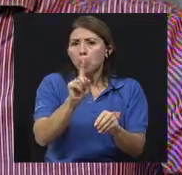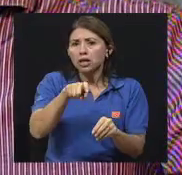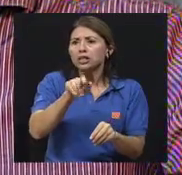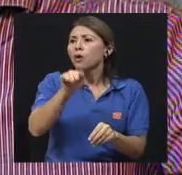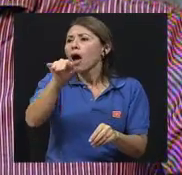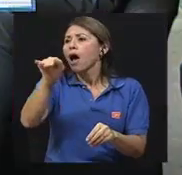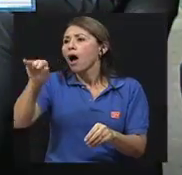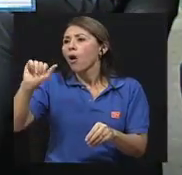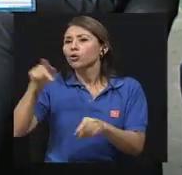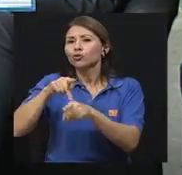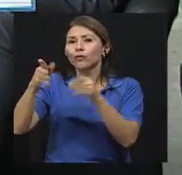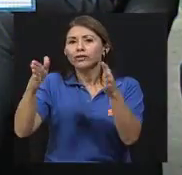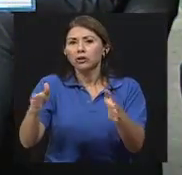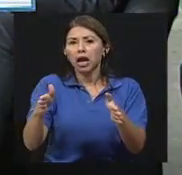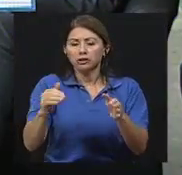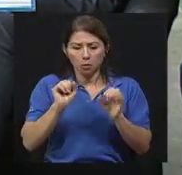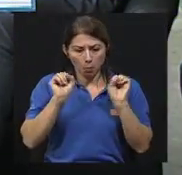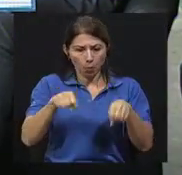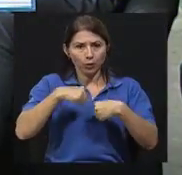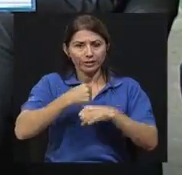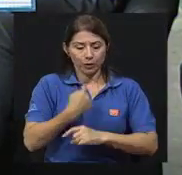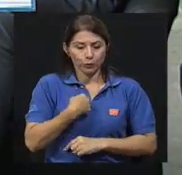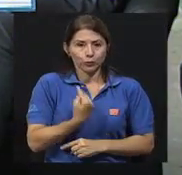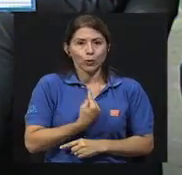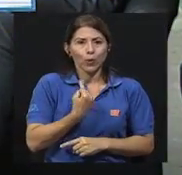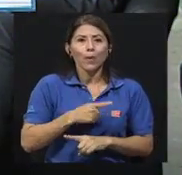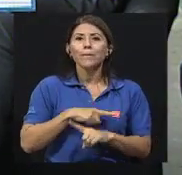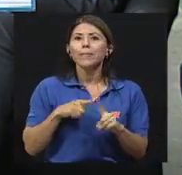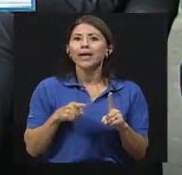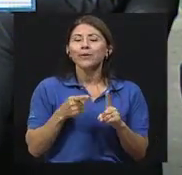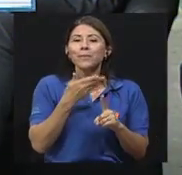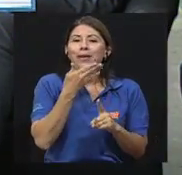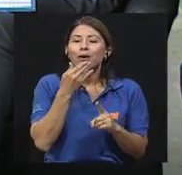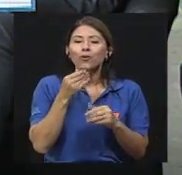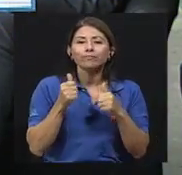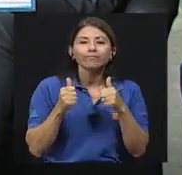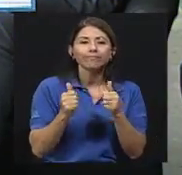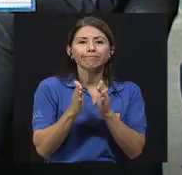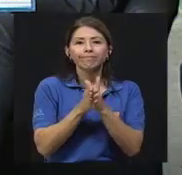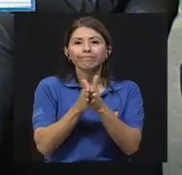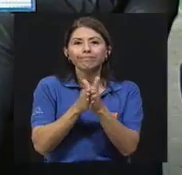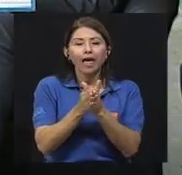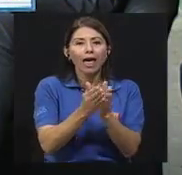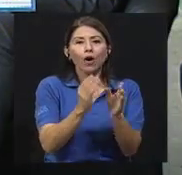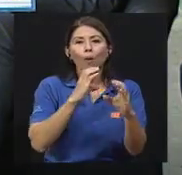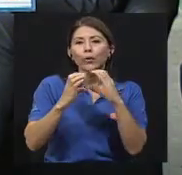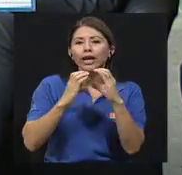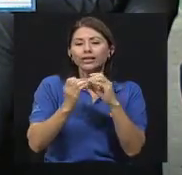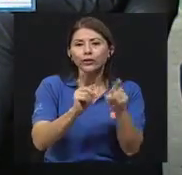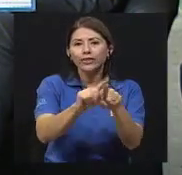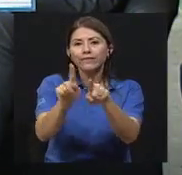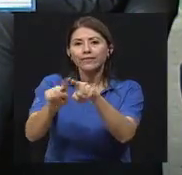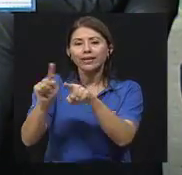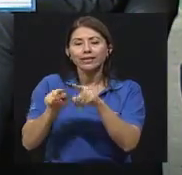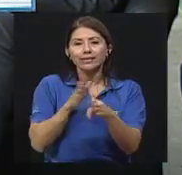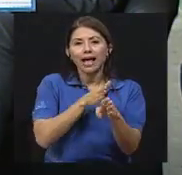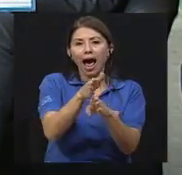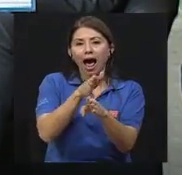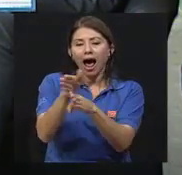los otros profesionales, lo rico en todas las áreas de la salud es esa comunicación, esa transdisciplina constante. Claro,